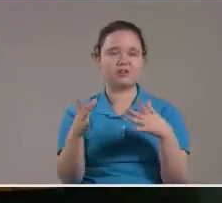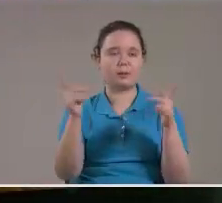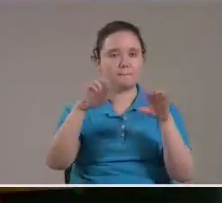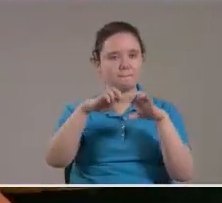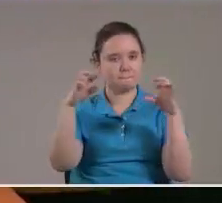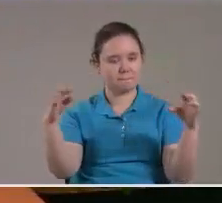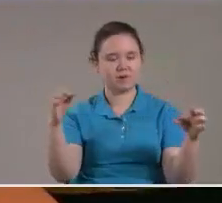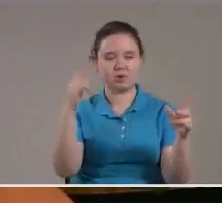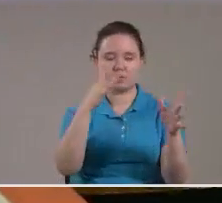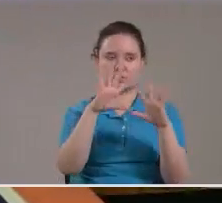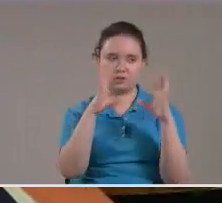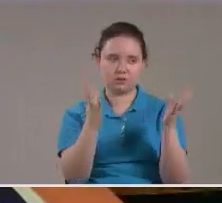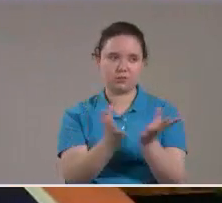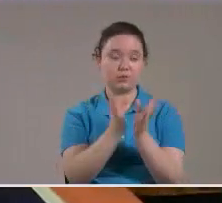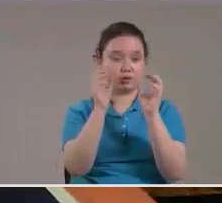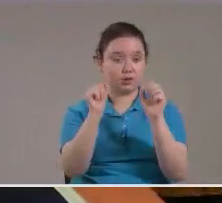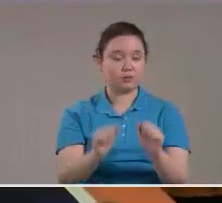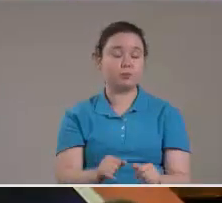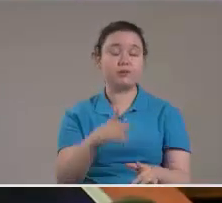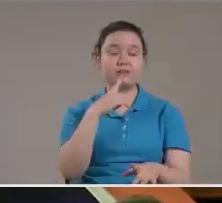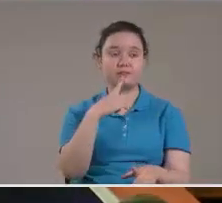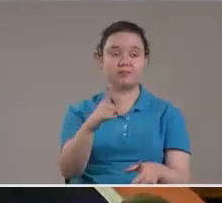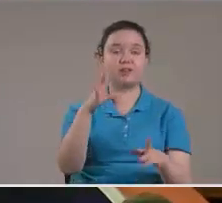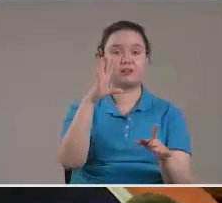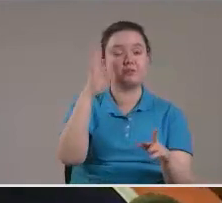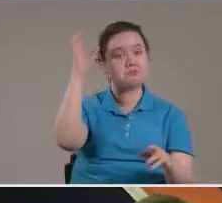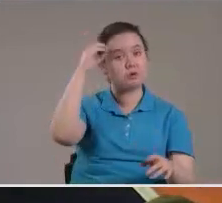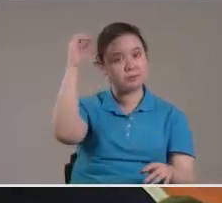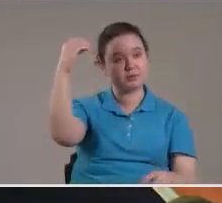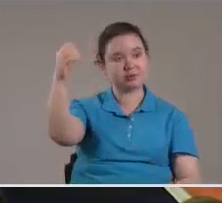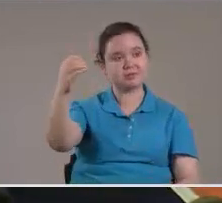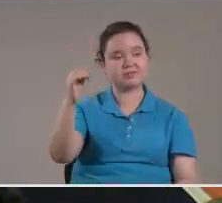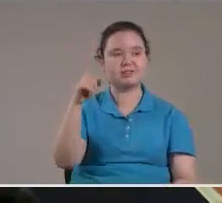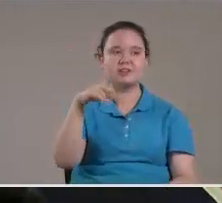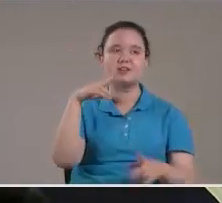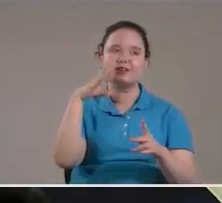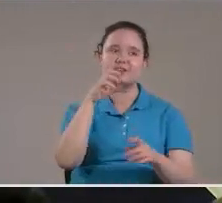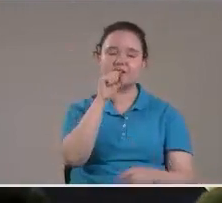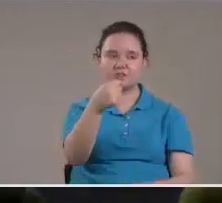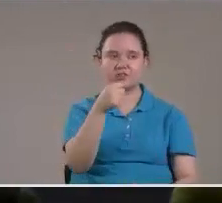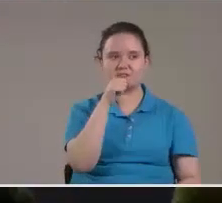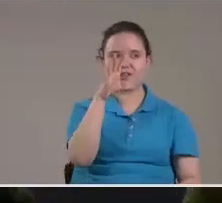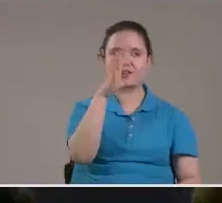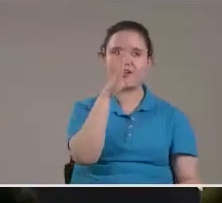Periódico Del mundo Que puedan poner Comentarios Si la noticia Habla De